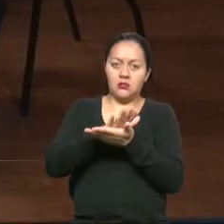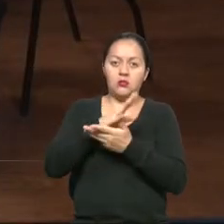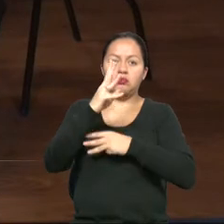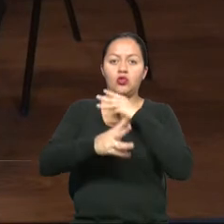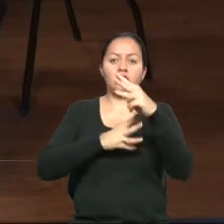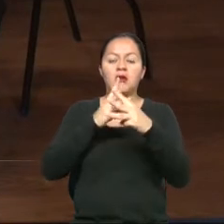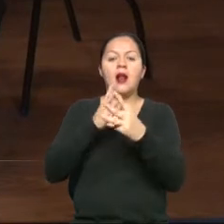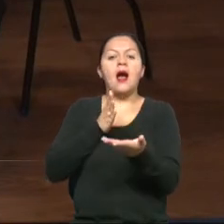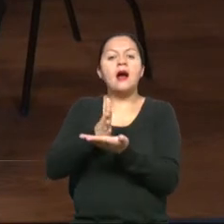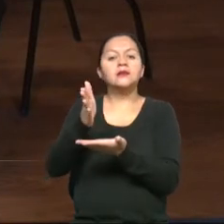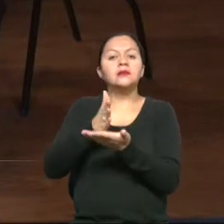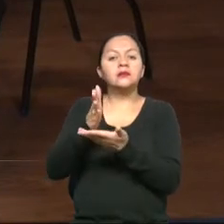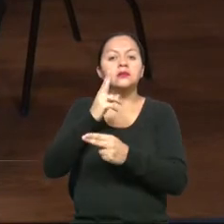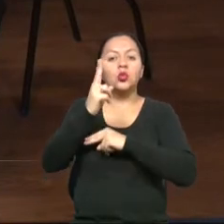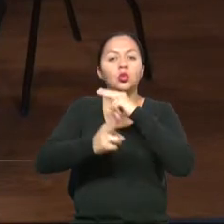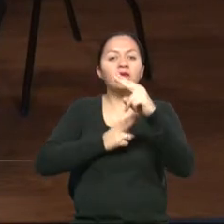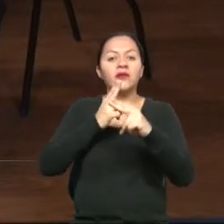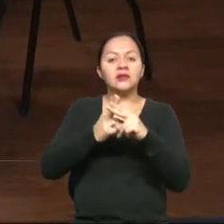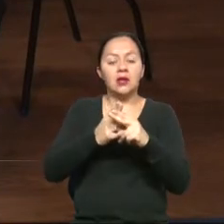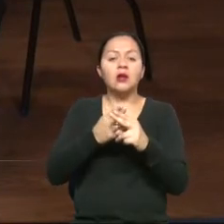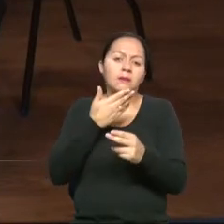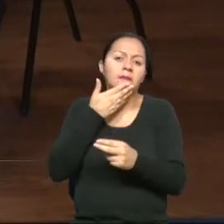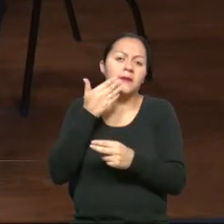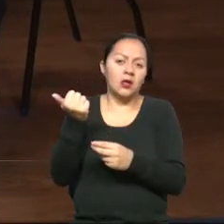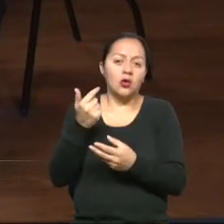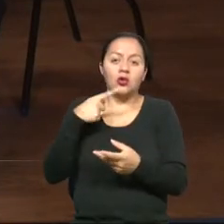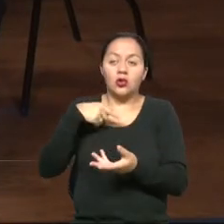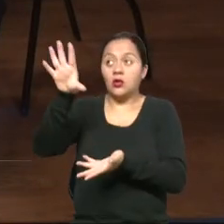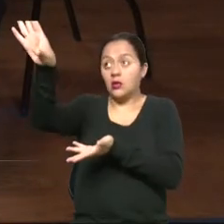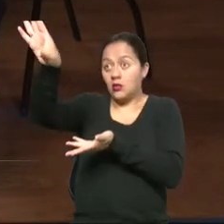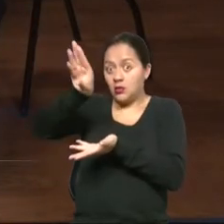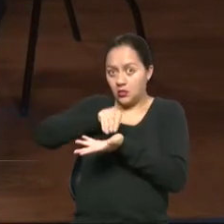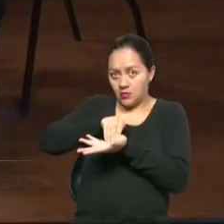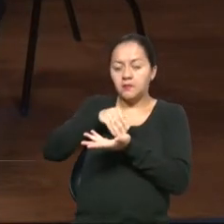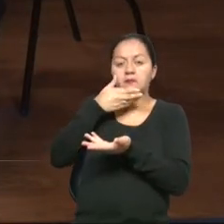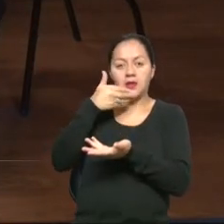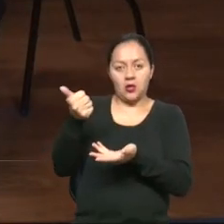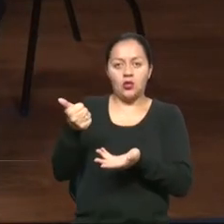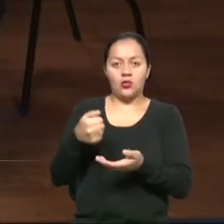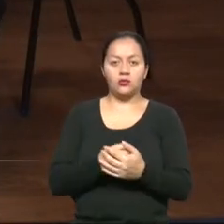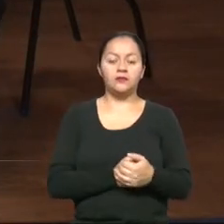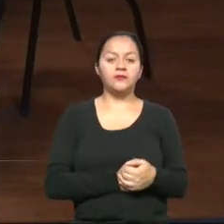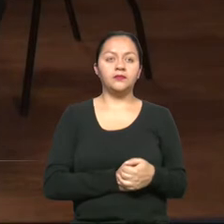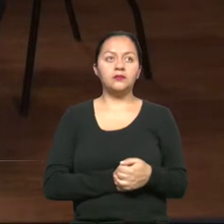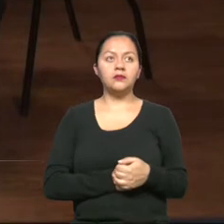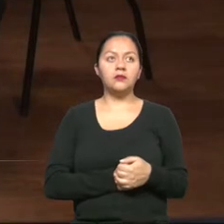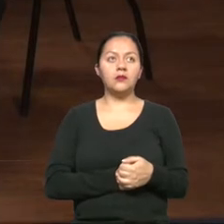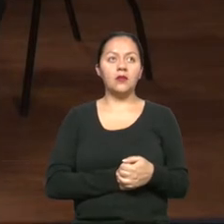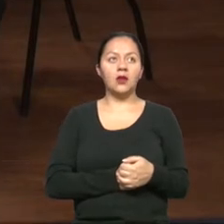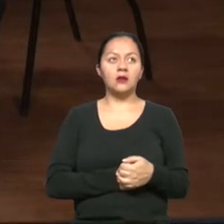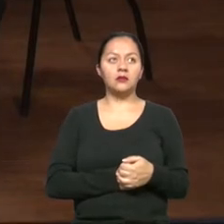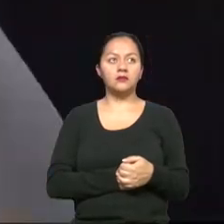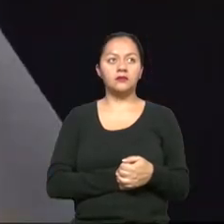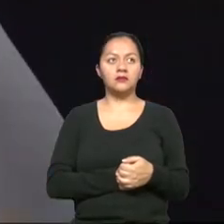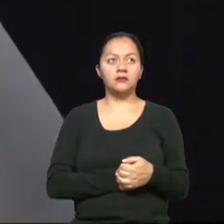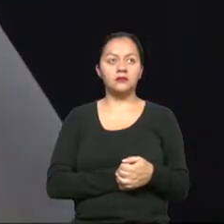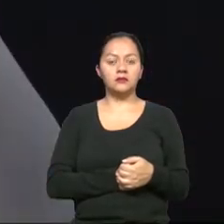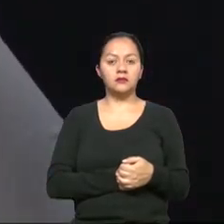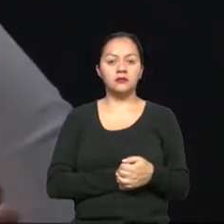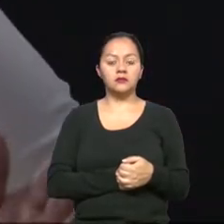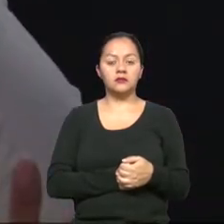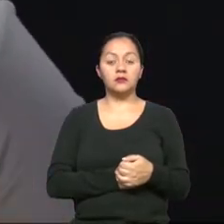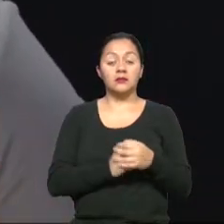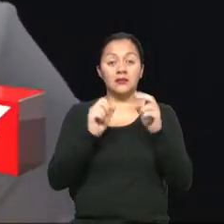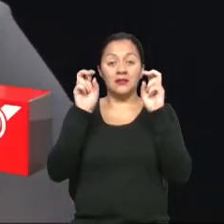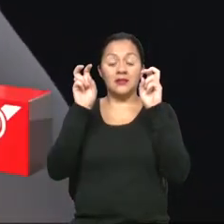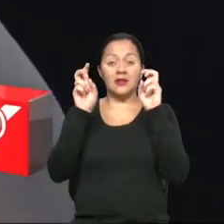accesibilidad universal, que nosotros es mucho mejor que lo adoptemos como país. De esa manera, justamente en el tema de la